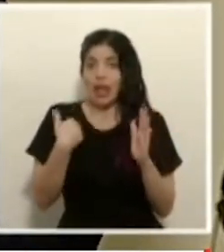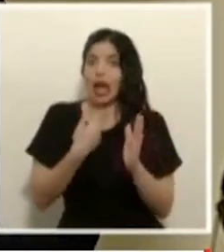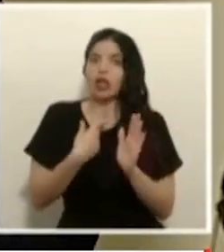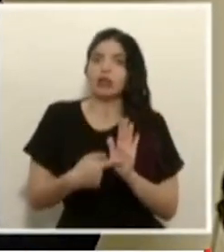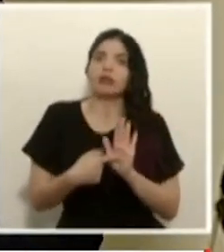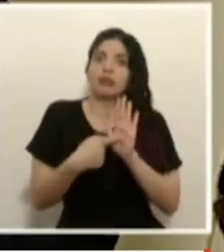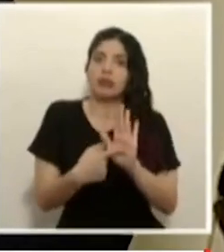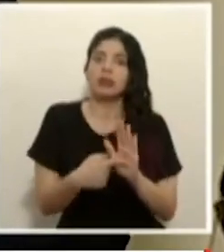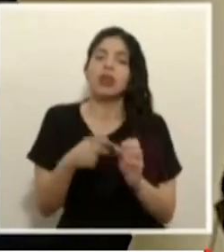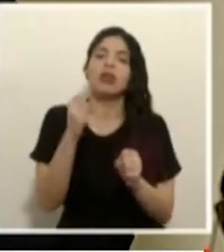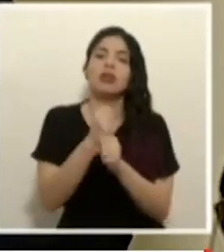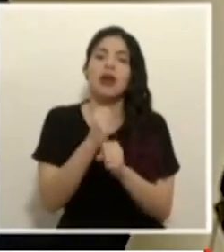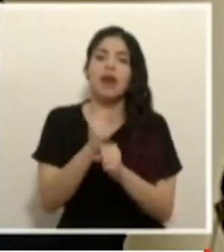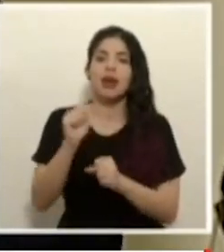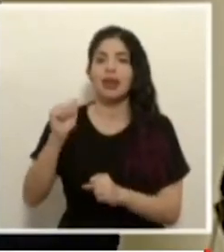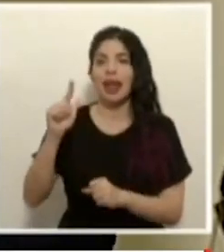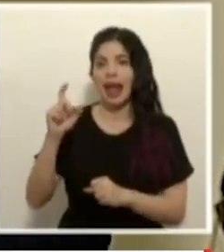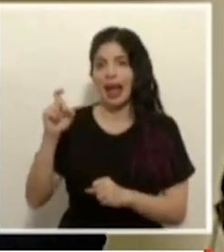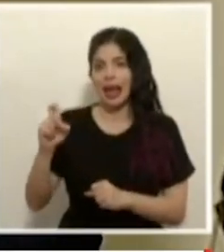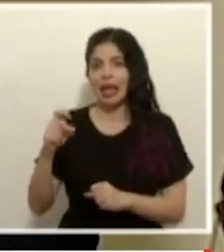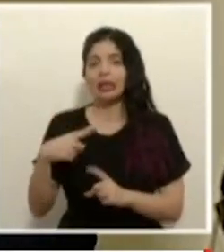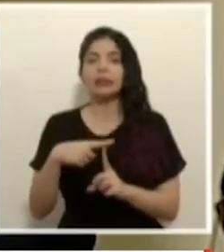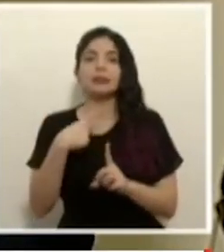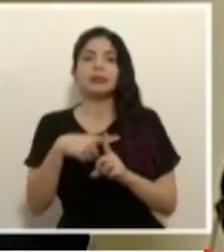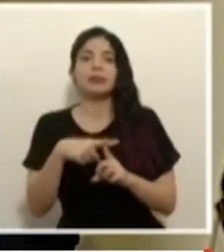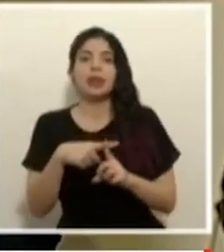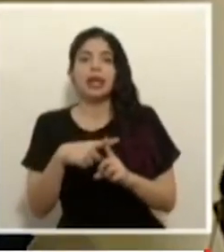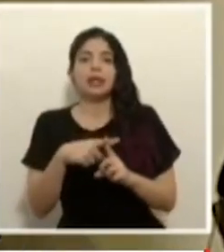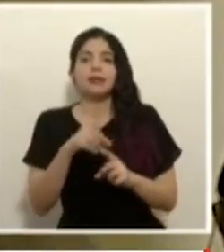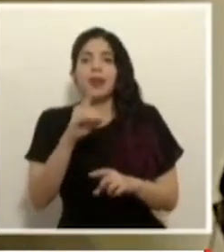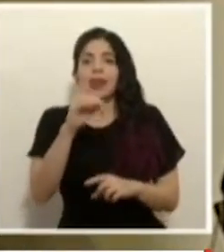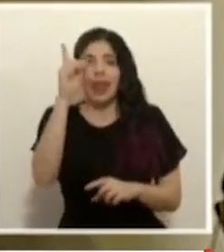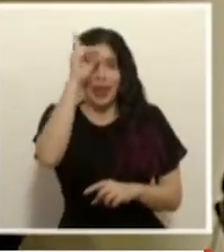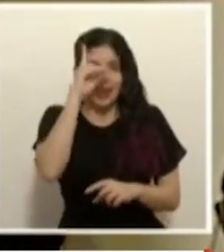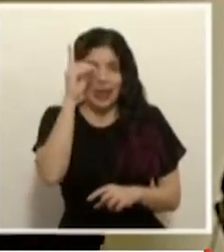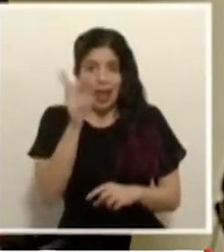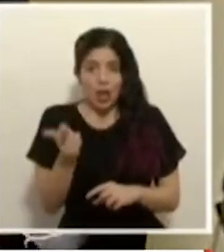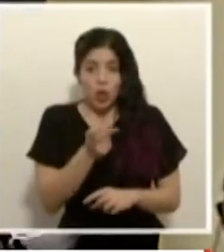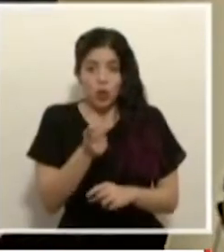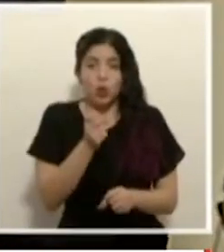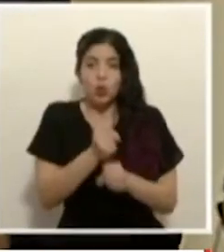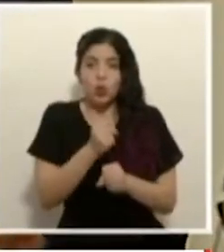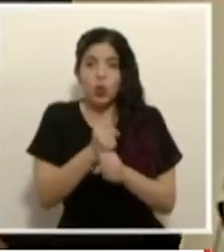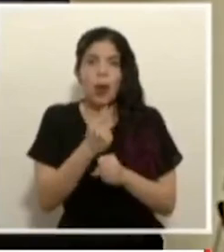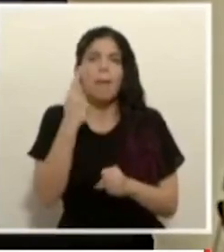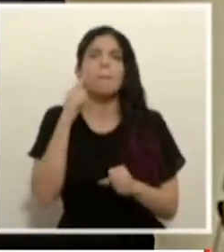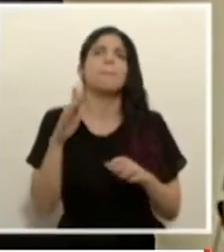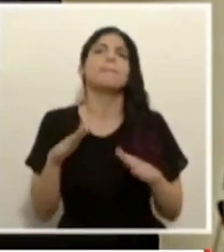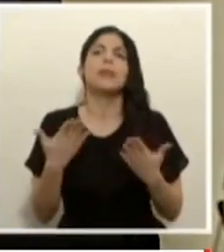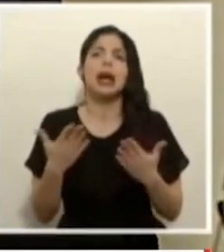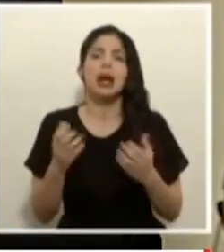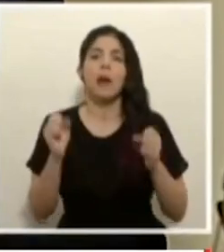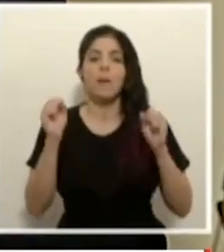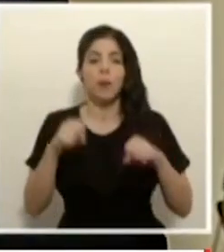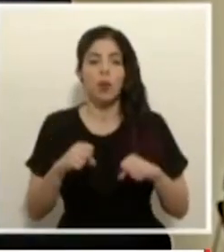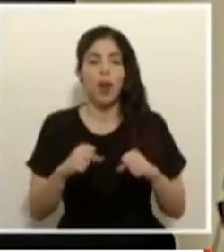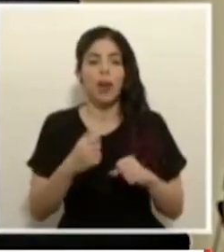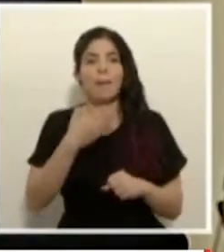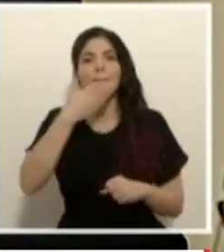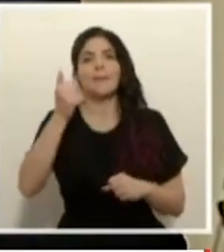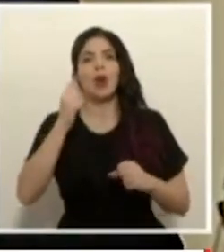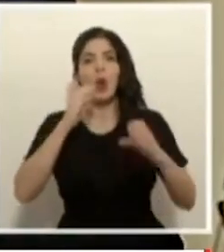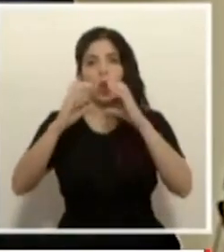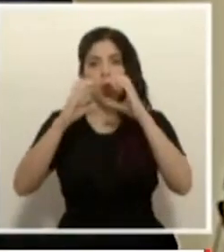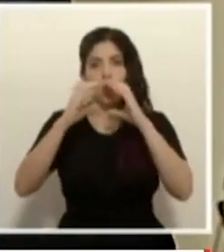trabajando tanto don Alex como con don Daniel es para tener ese enlace mayor comunicación